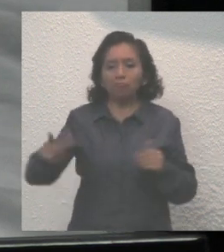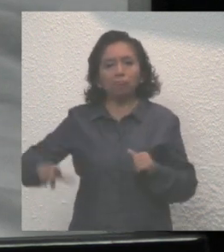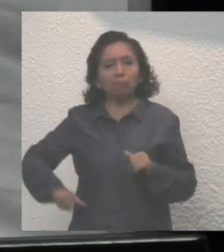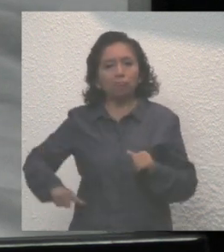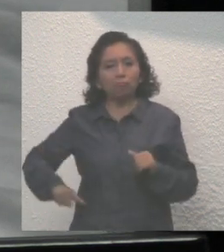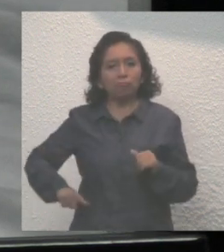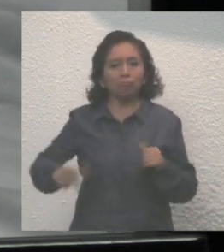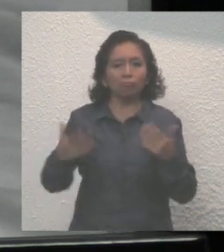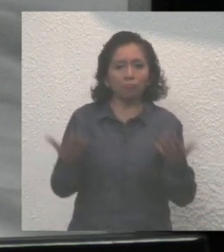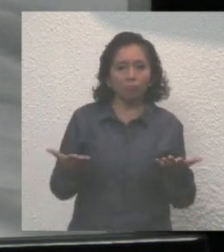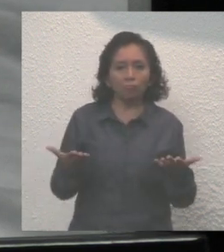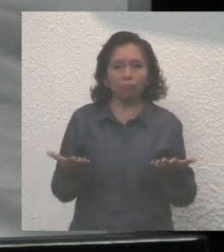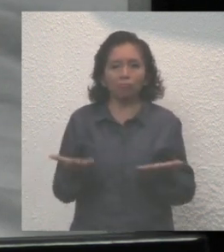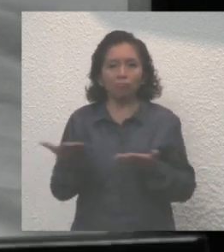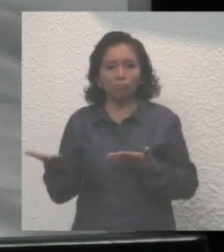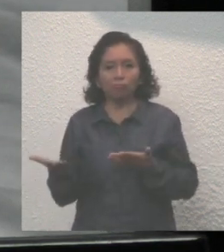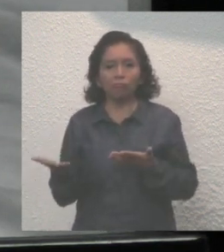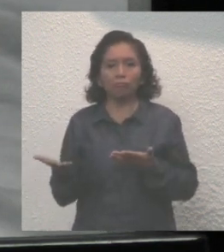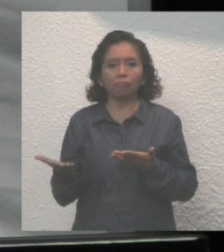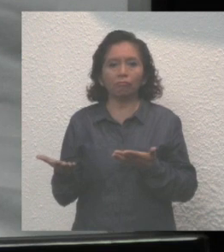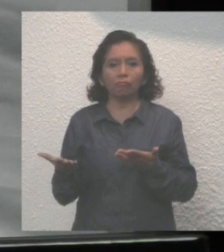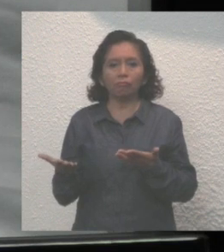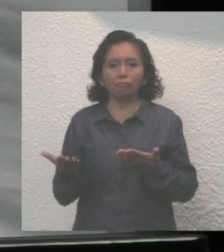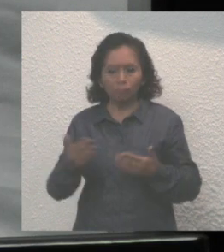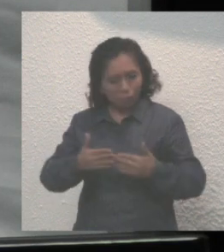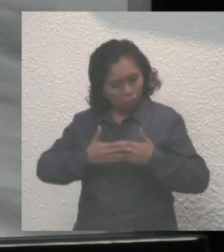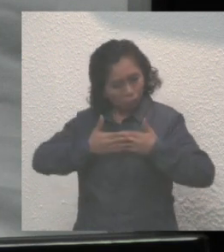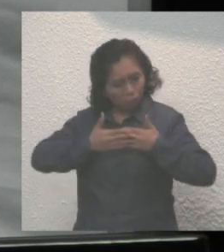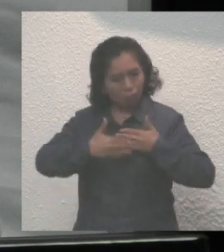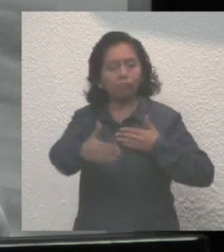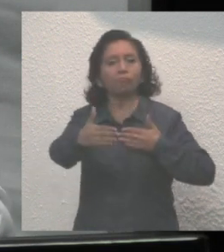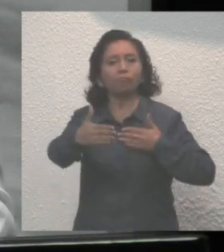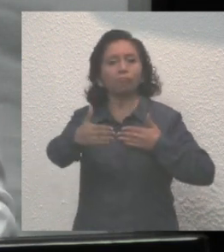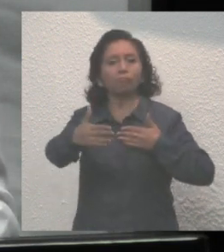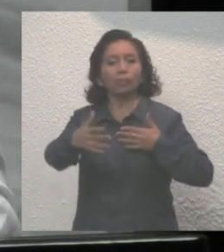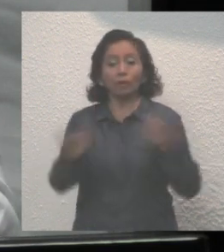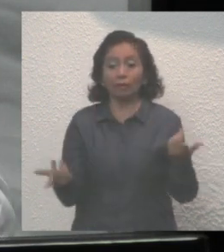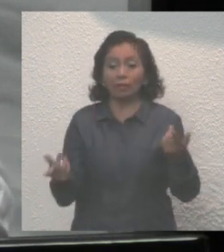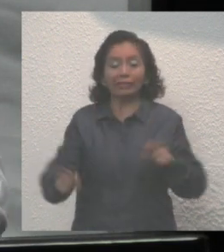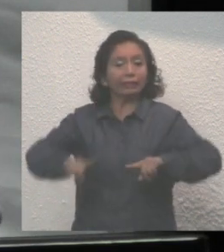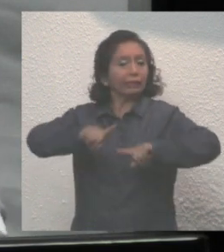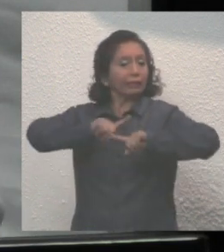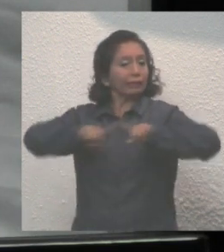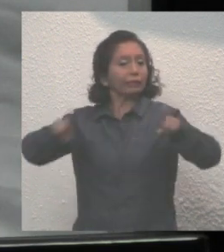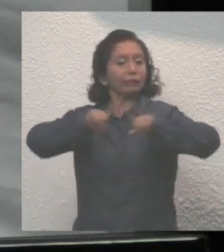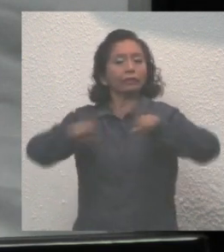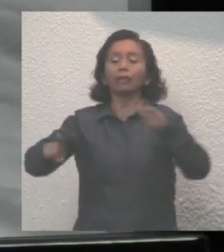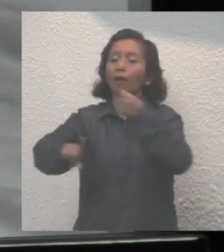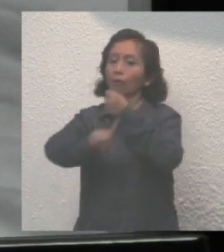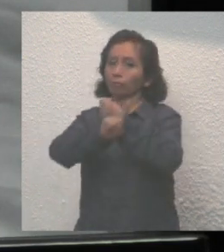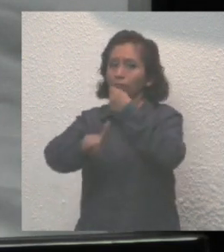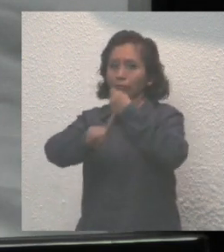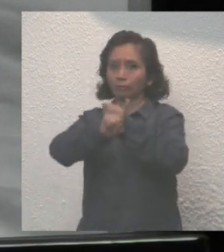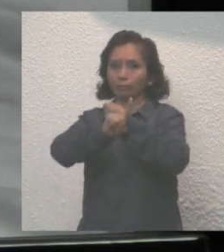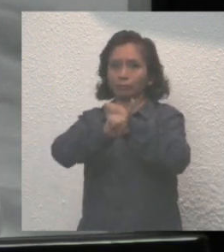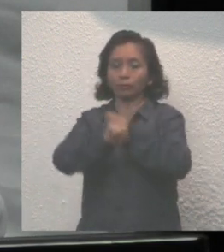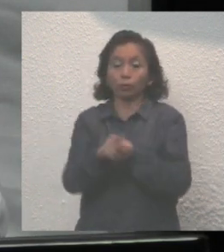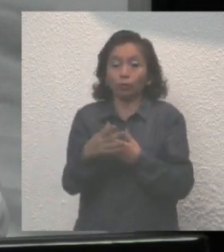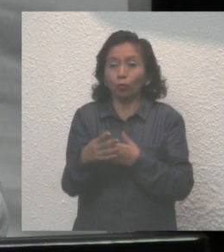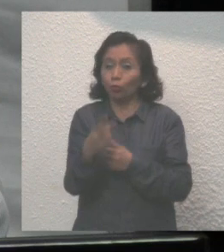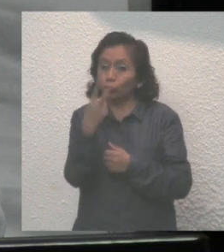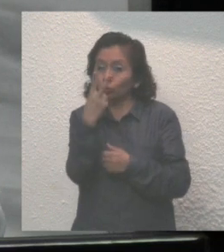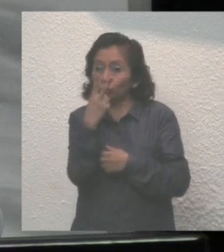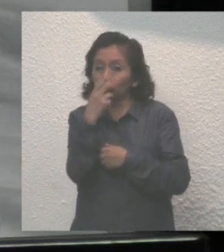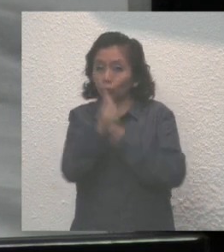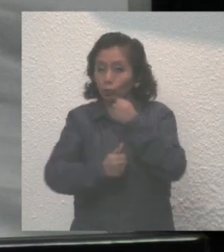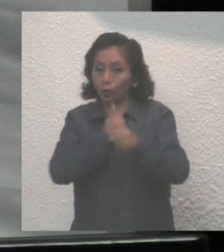siempre echado para adelante ante las adversidades de estos dos últimos años.